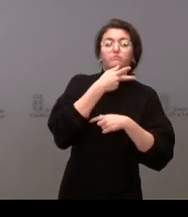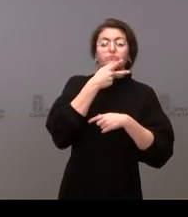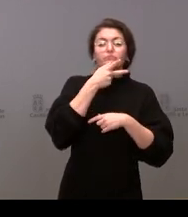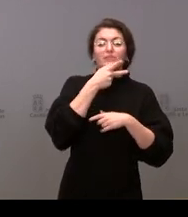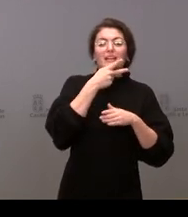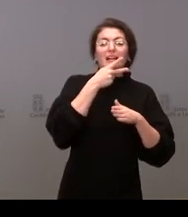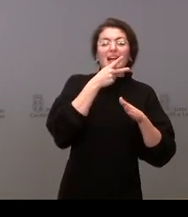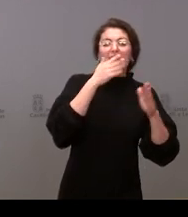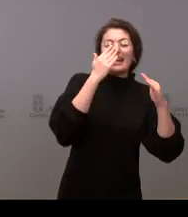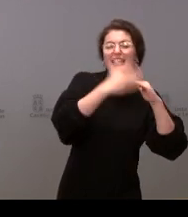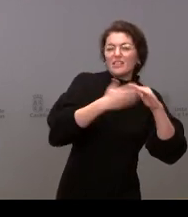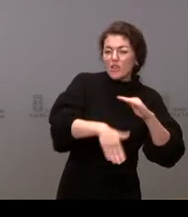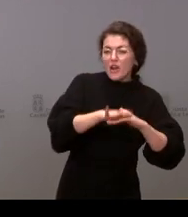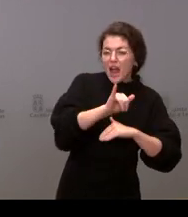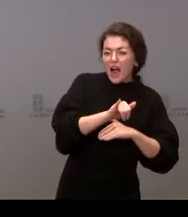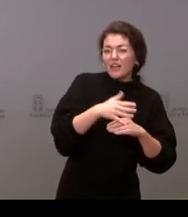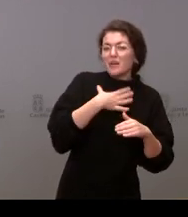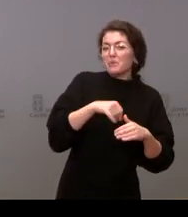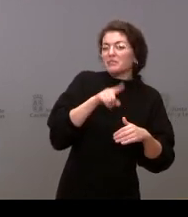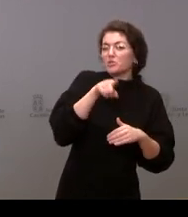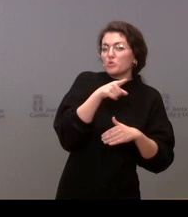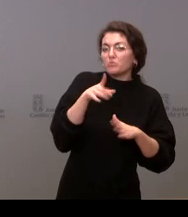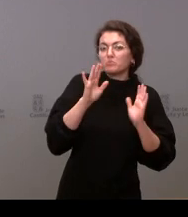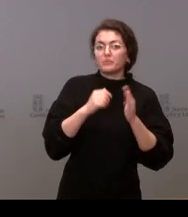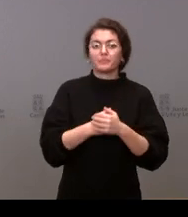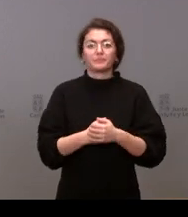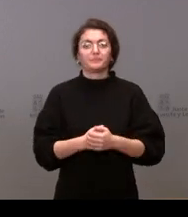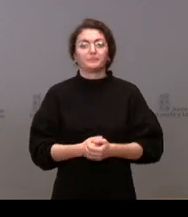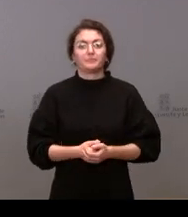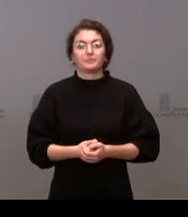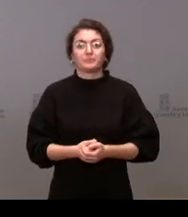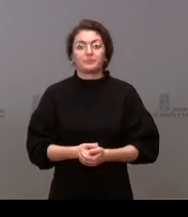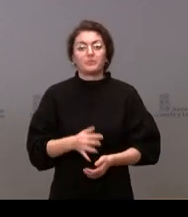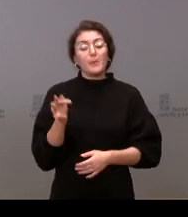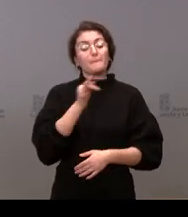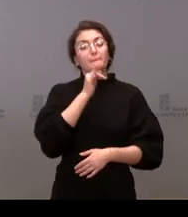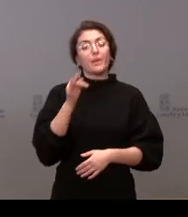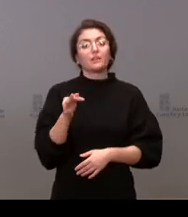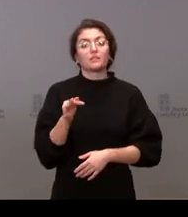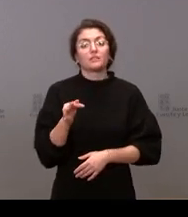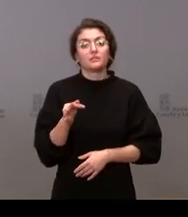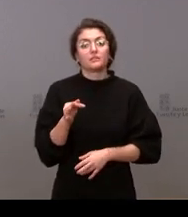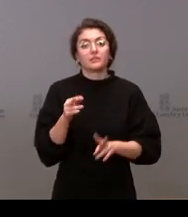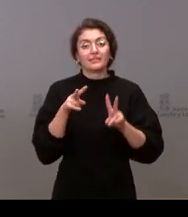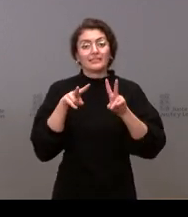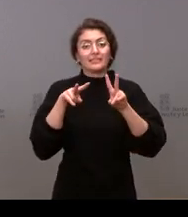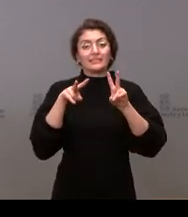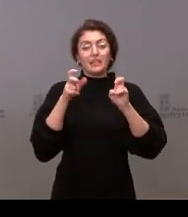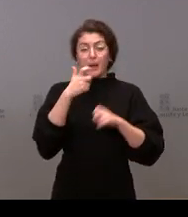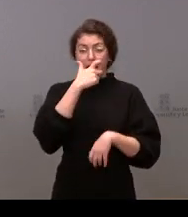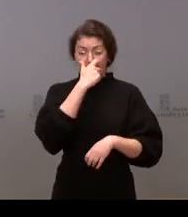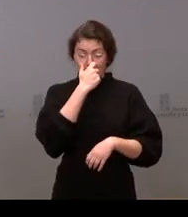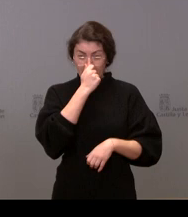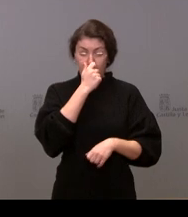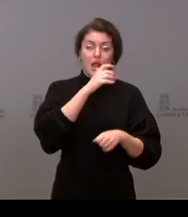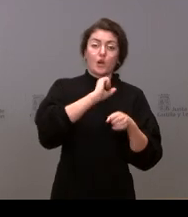y luego qué escenario baraja la consejería de sanidad con respecto a la gripe y el